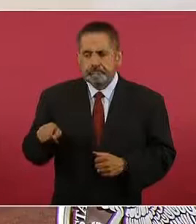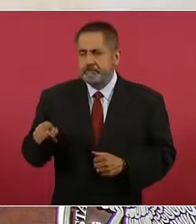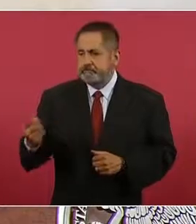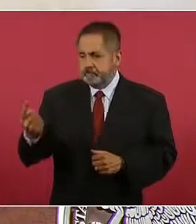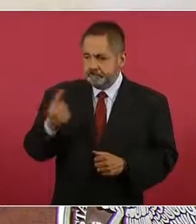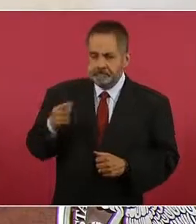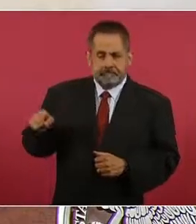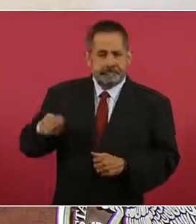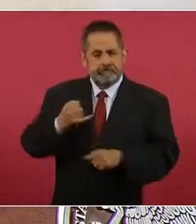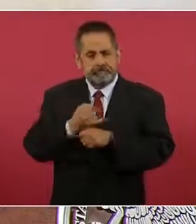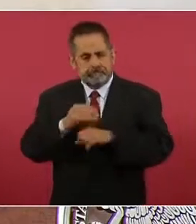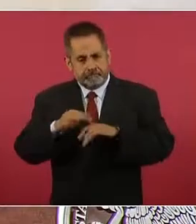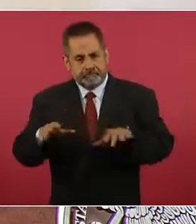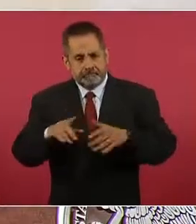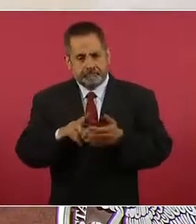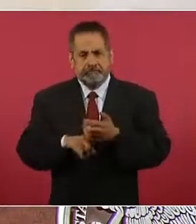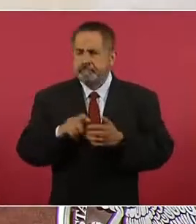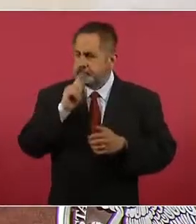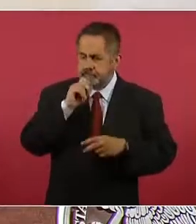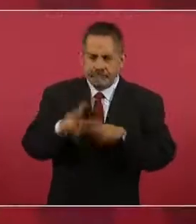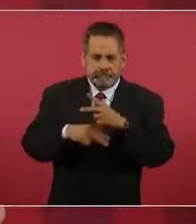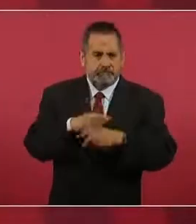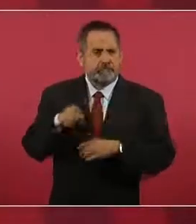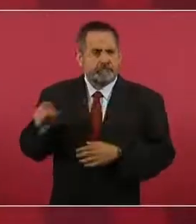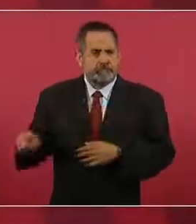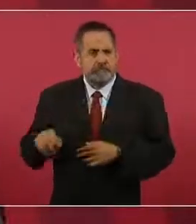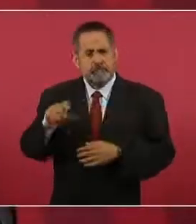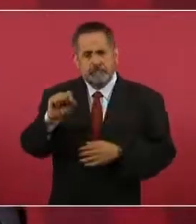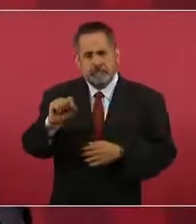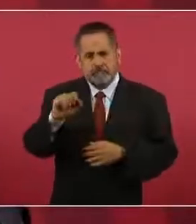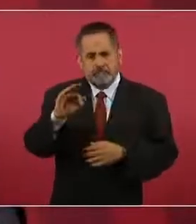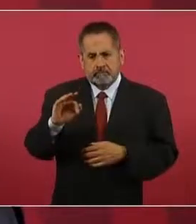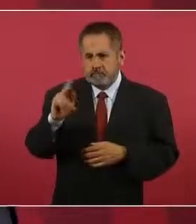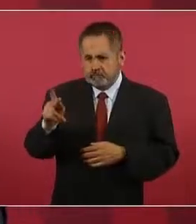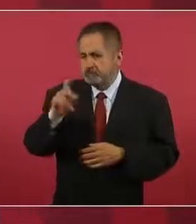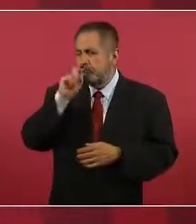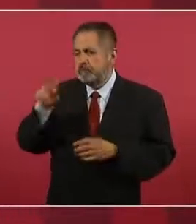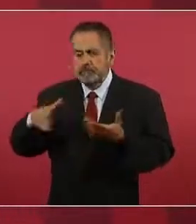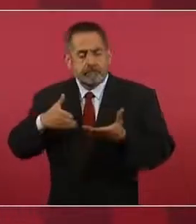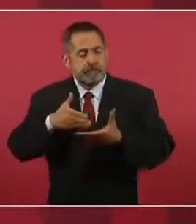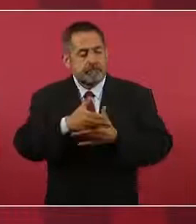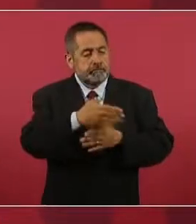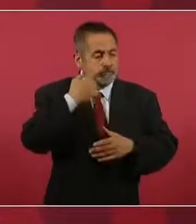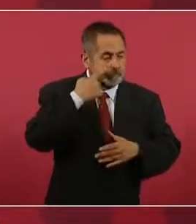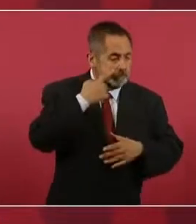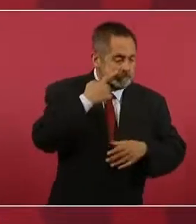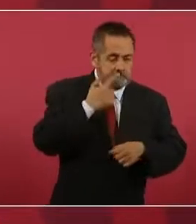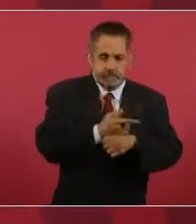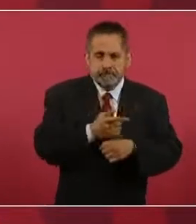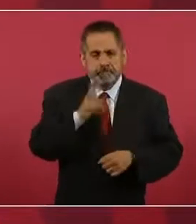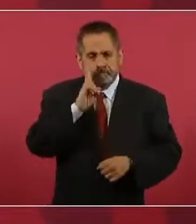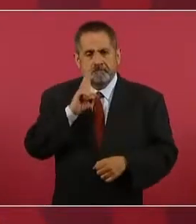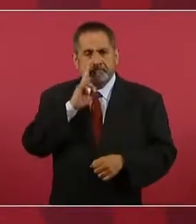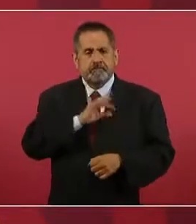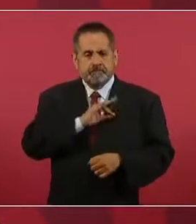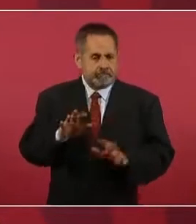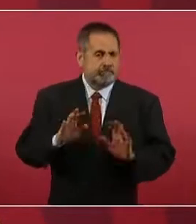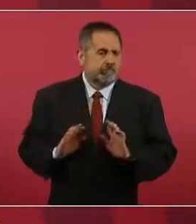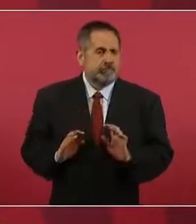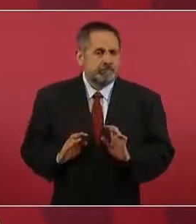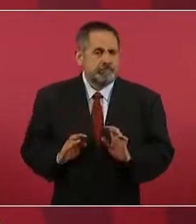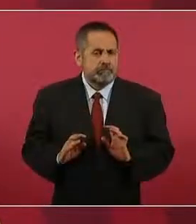y que también intervenga la Secretaría de la Función Pública para no